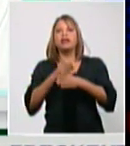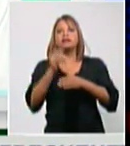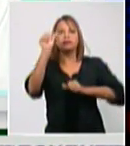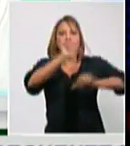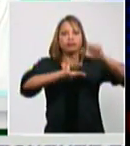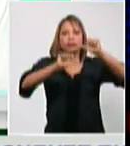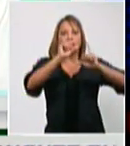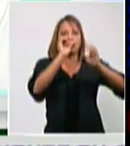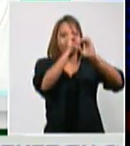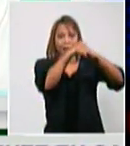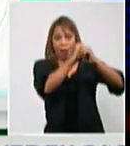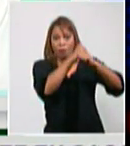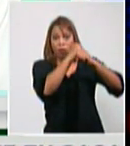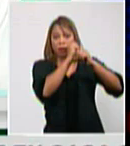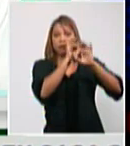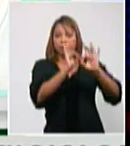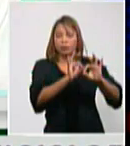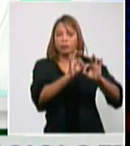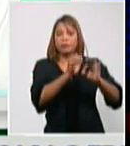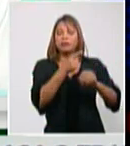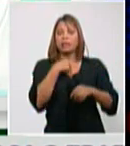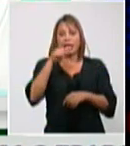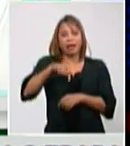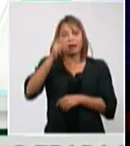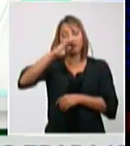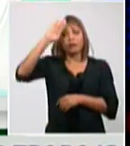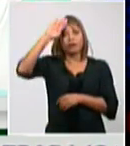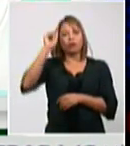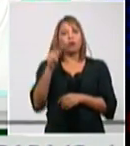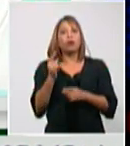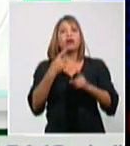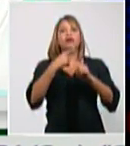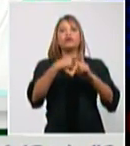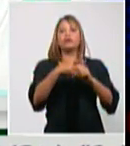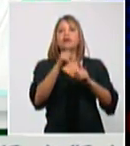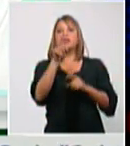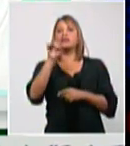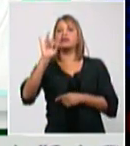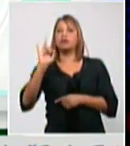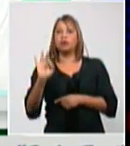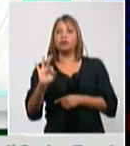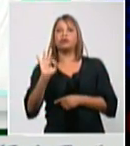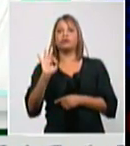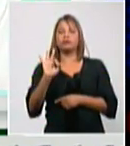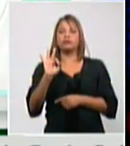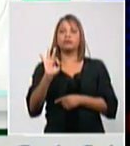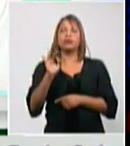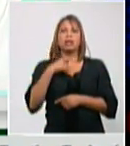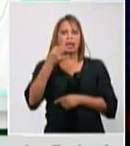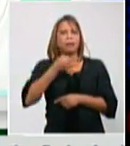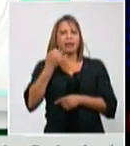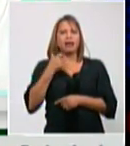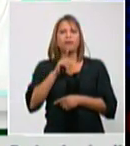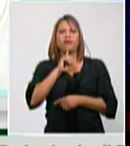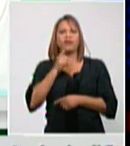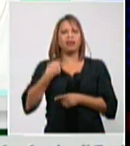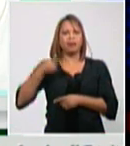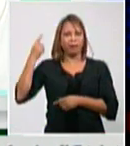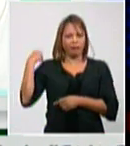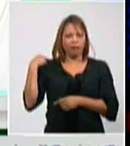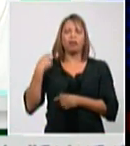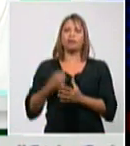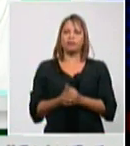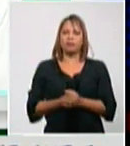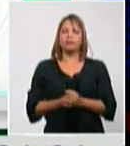de nuestro país, que ya suman 18, como creo que explicamos el viernes pasado, al